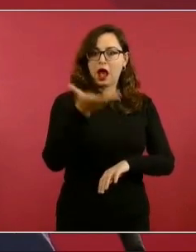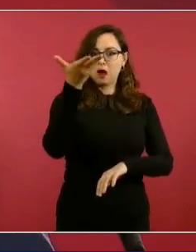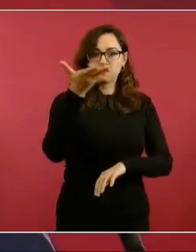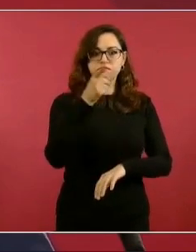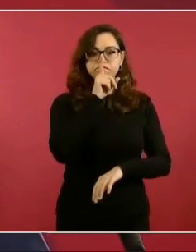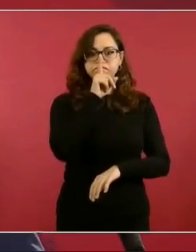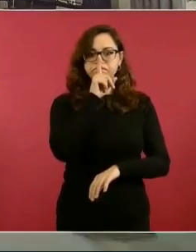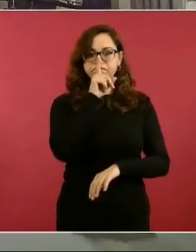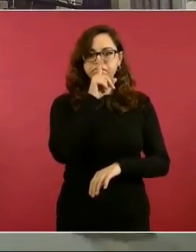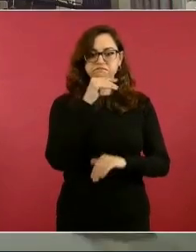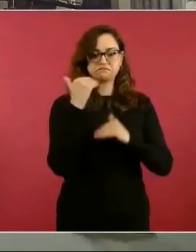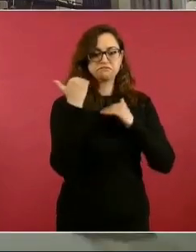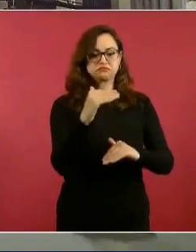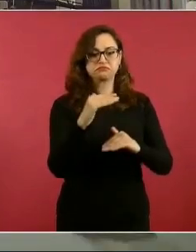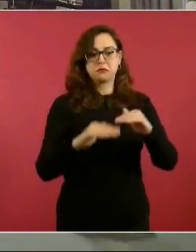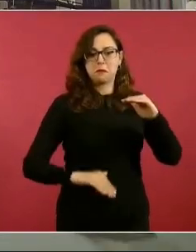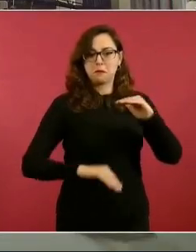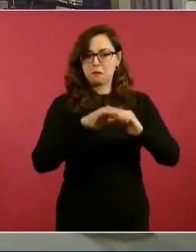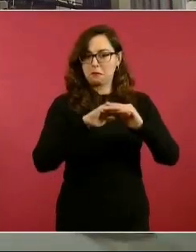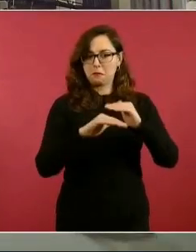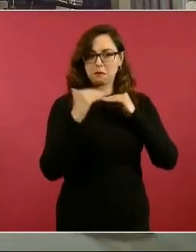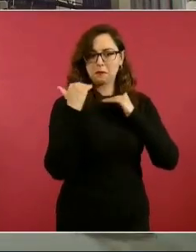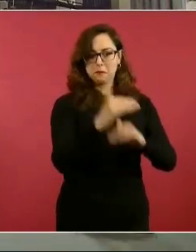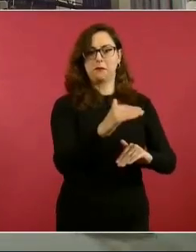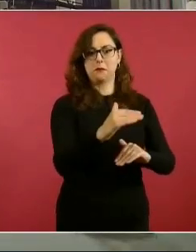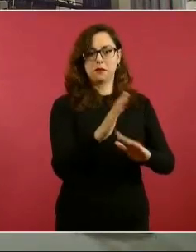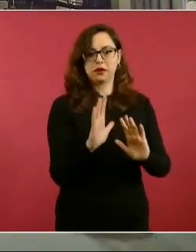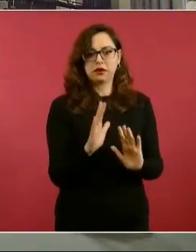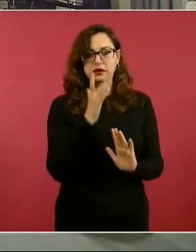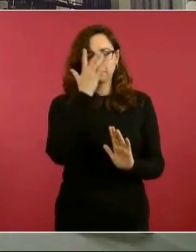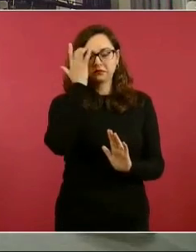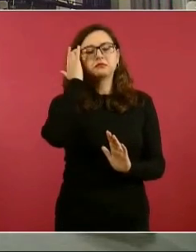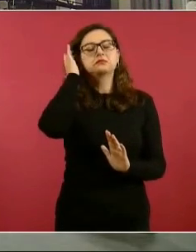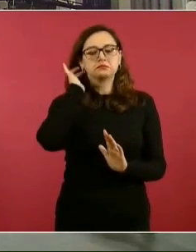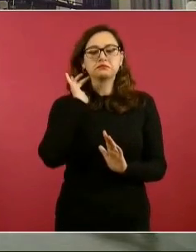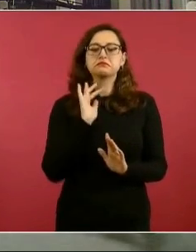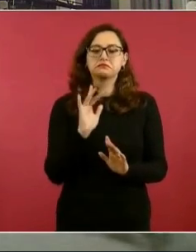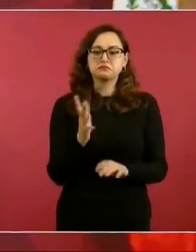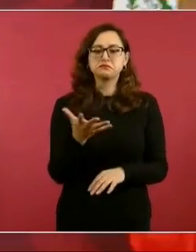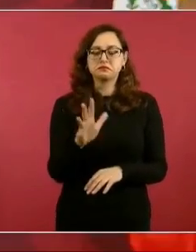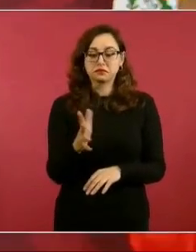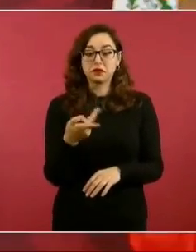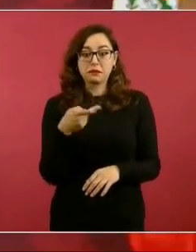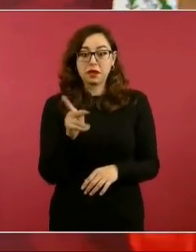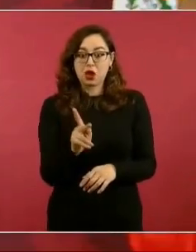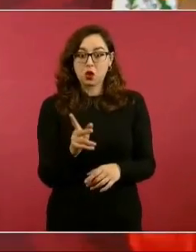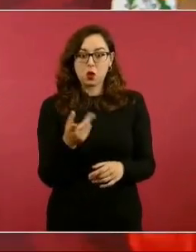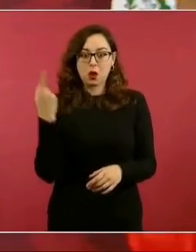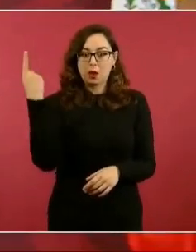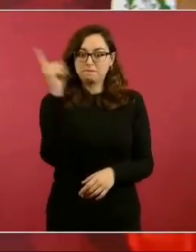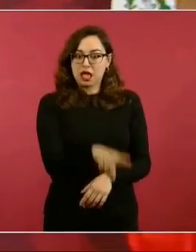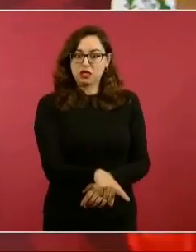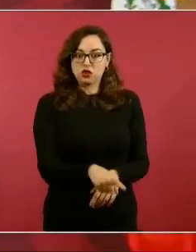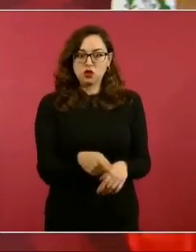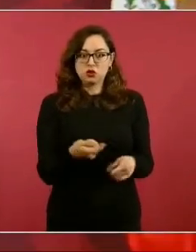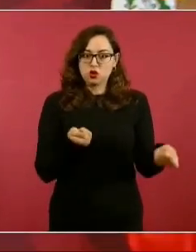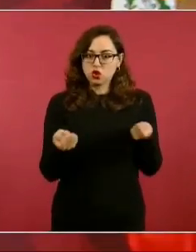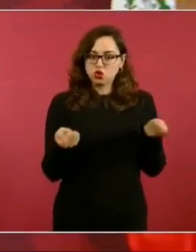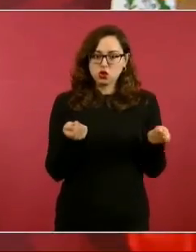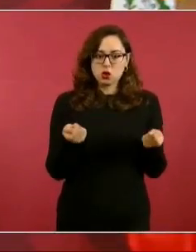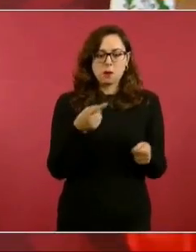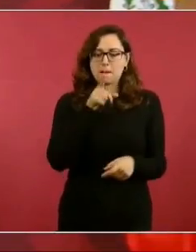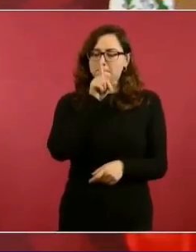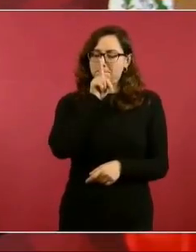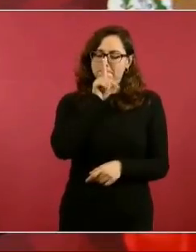Precio máximo, precio fijo. Algo así, pero no es control de precios. O sea,